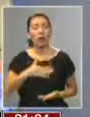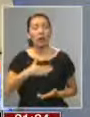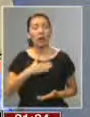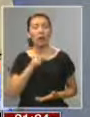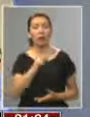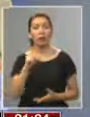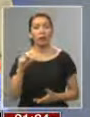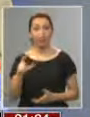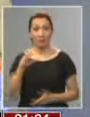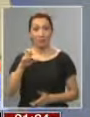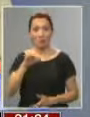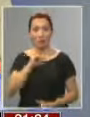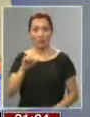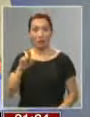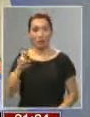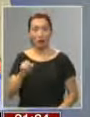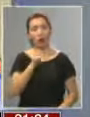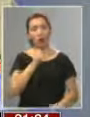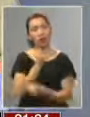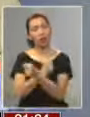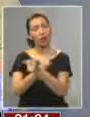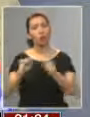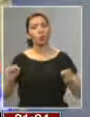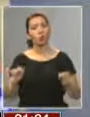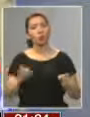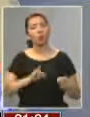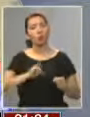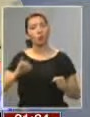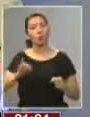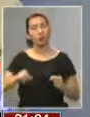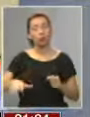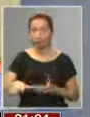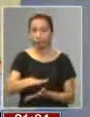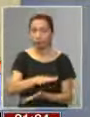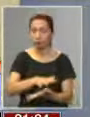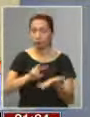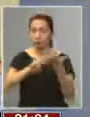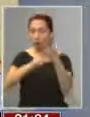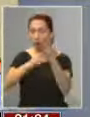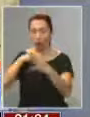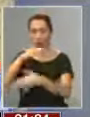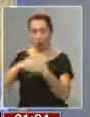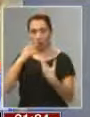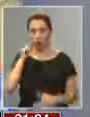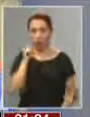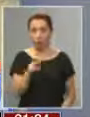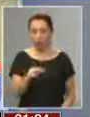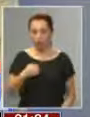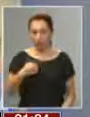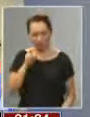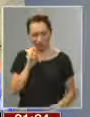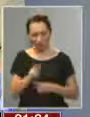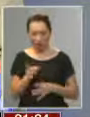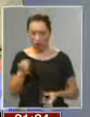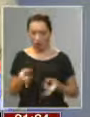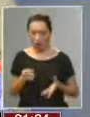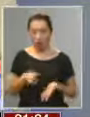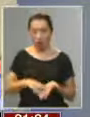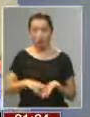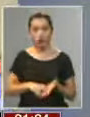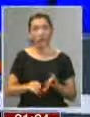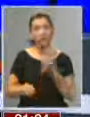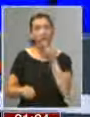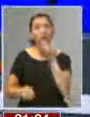ADC, como Jorge Pizarro, no ha renunciado después de las situaciones escandalosas que ella se ha visto? A mí me duele, porque me lo conozco. refiere a la